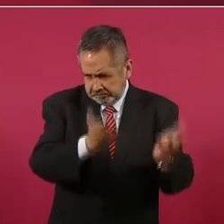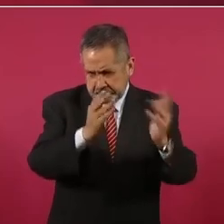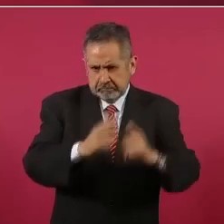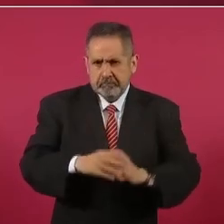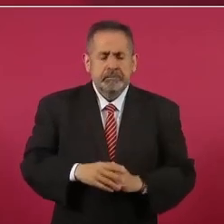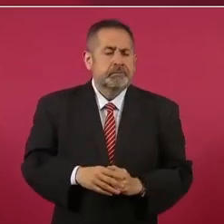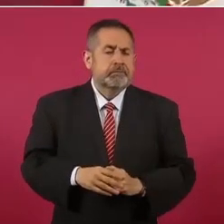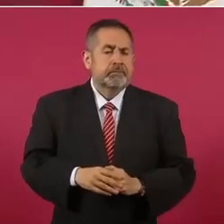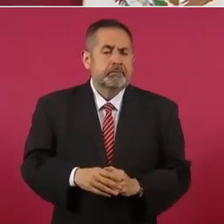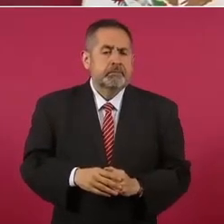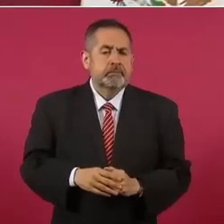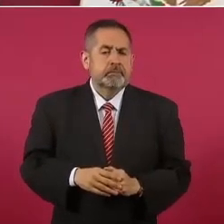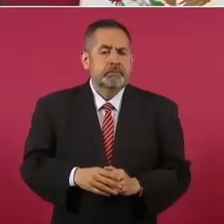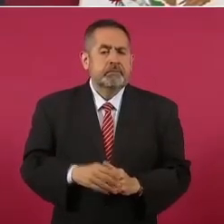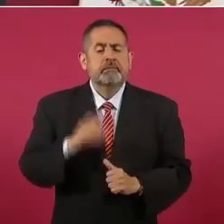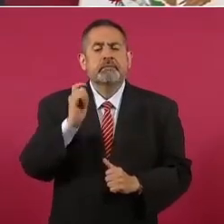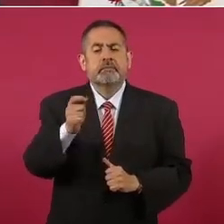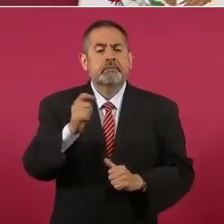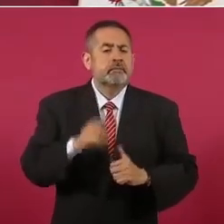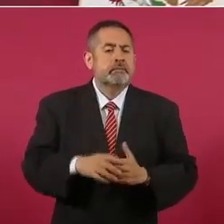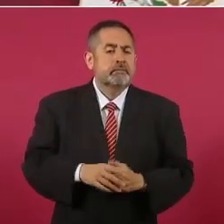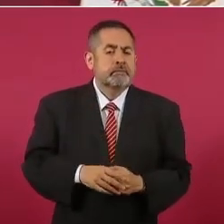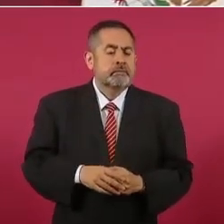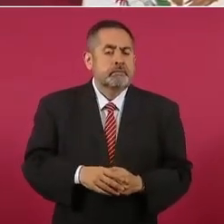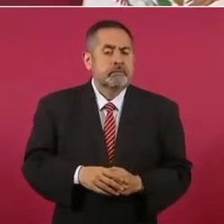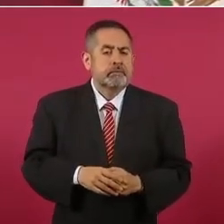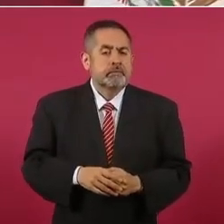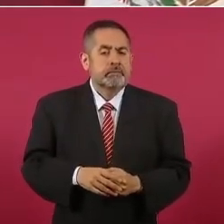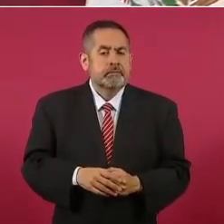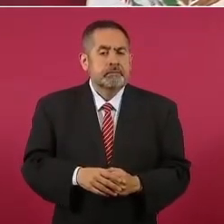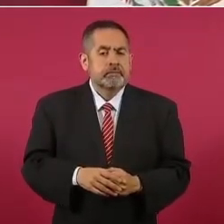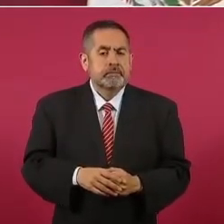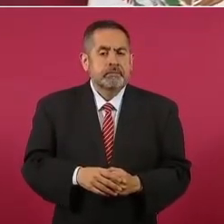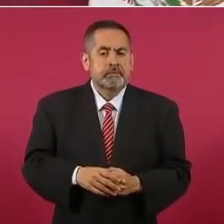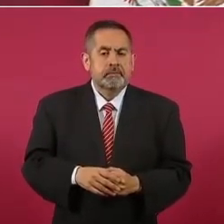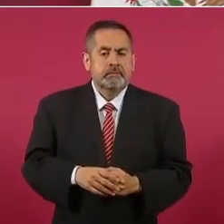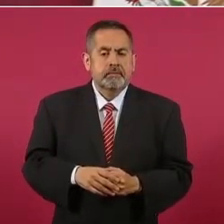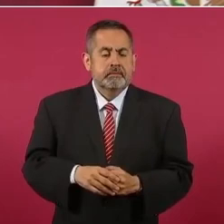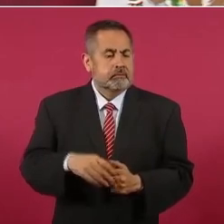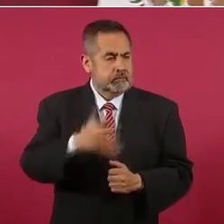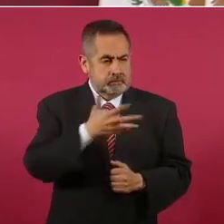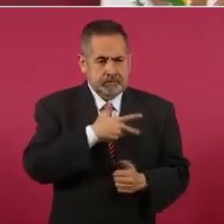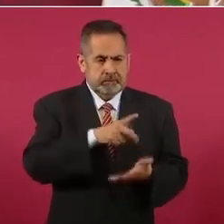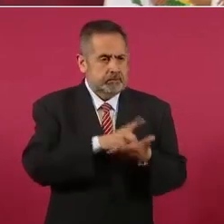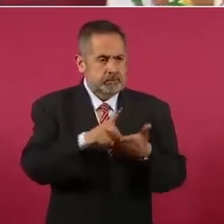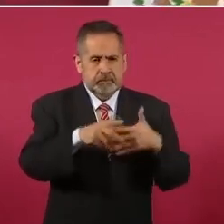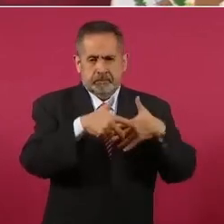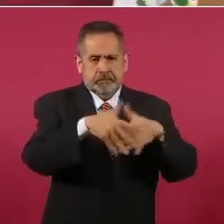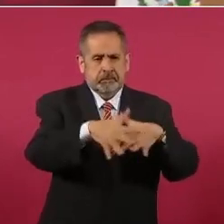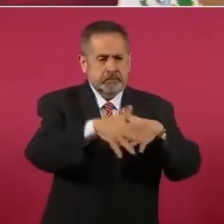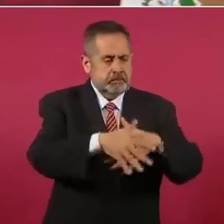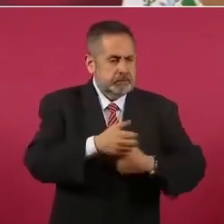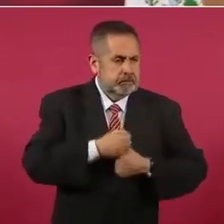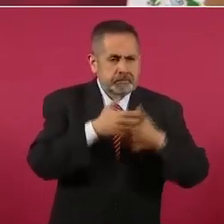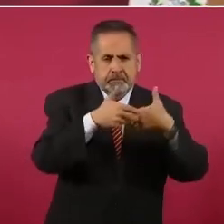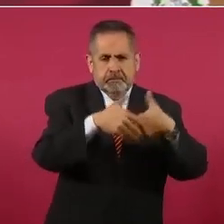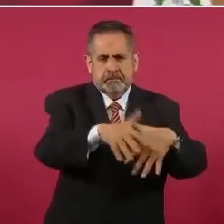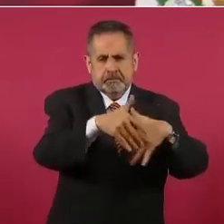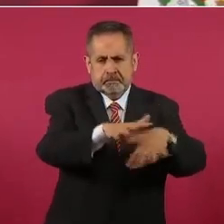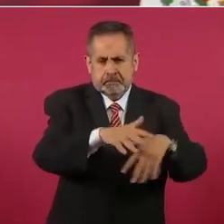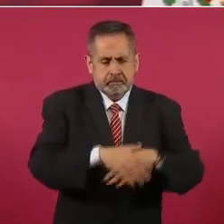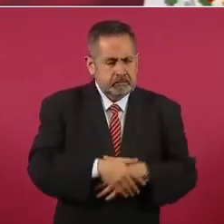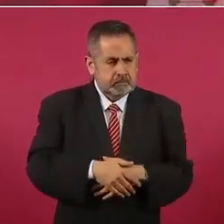Además, los derechos de manifestación no se